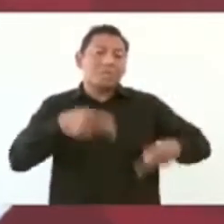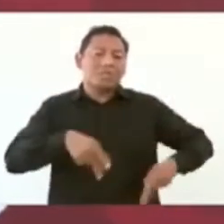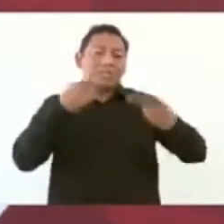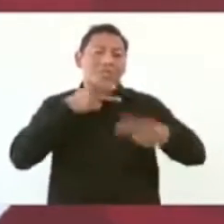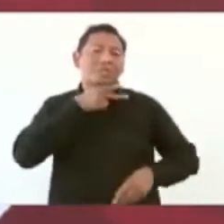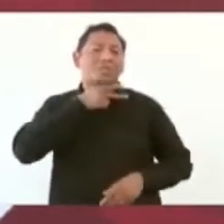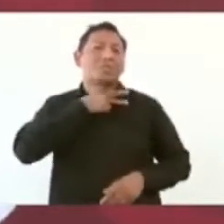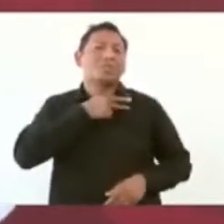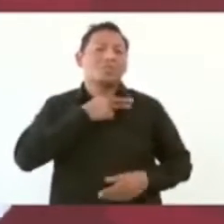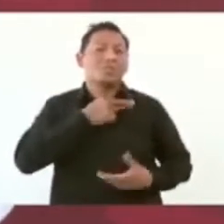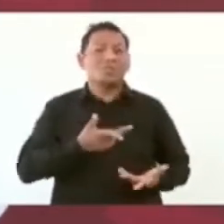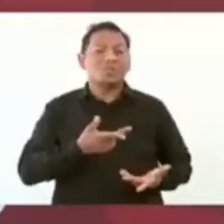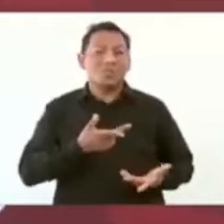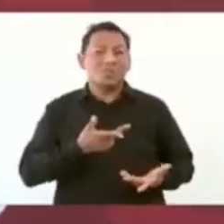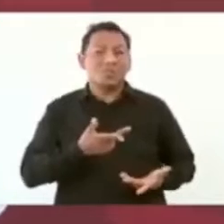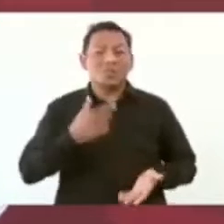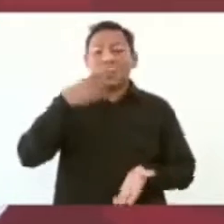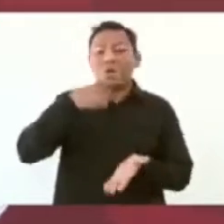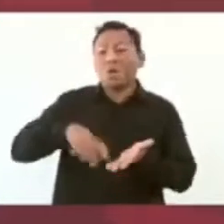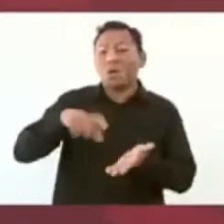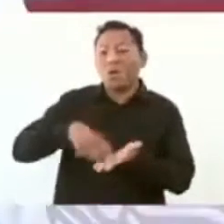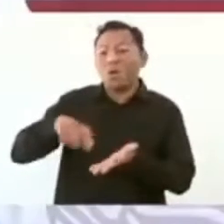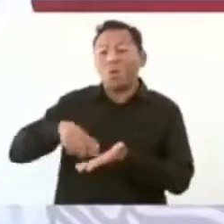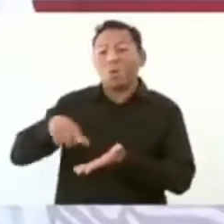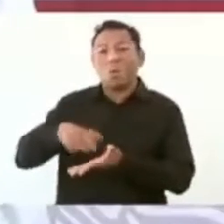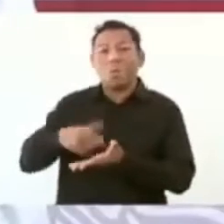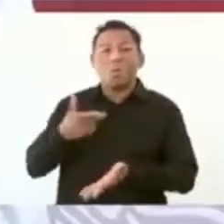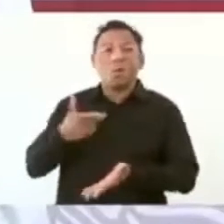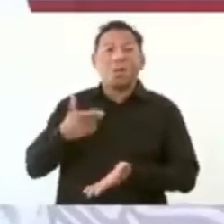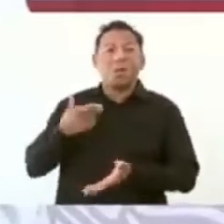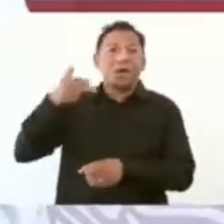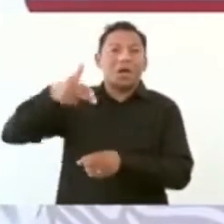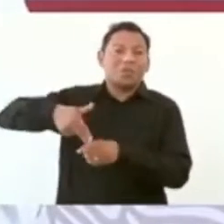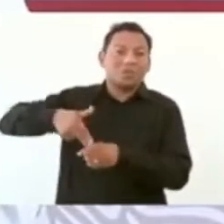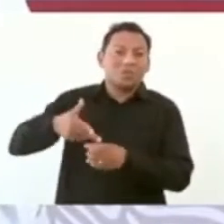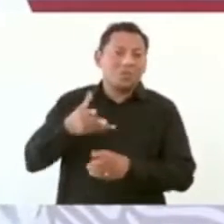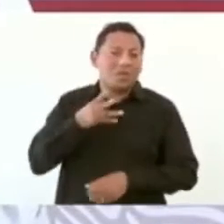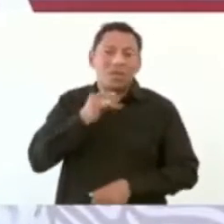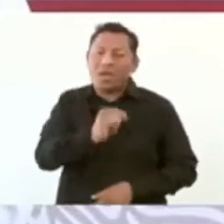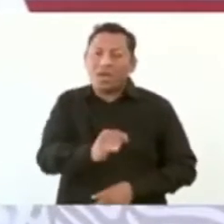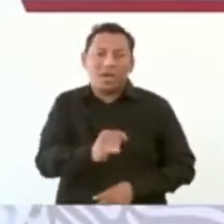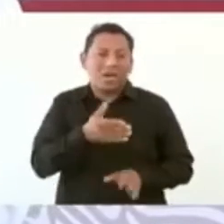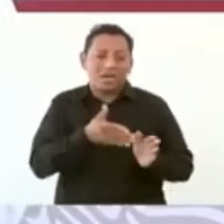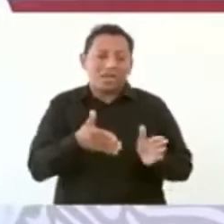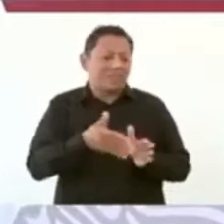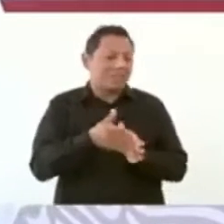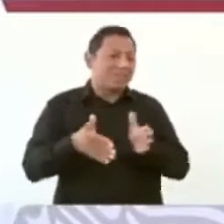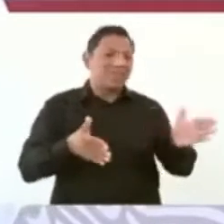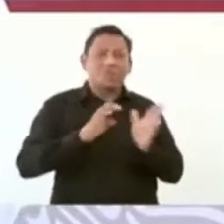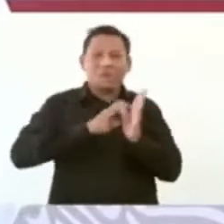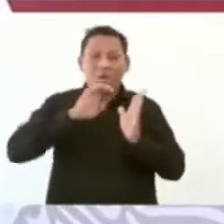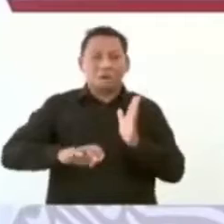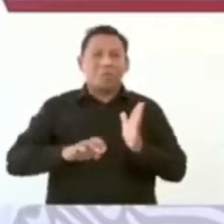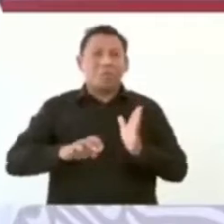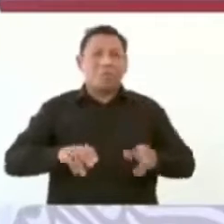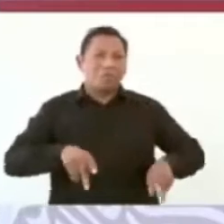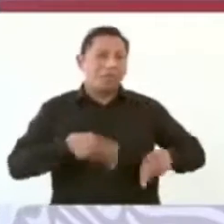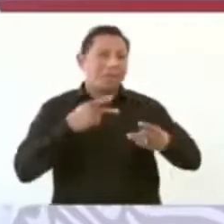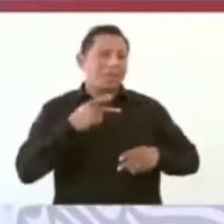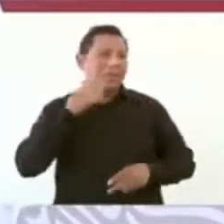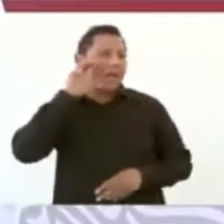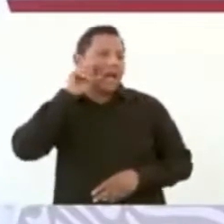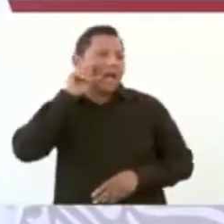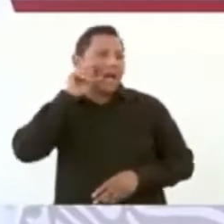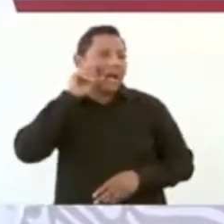las gasolinas. Esa fue la política del periodo neoliberal. Es como si vendiéramos naranja y compráramos